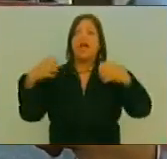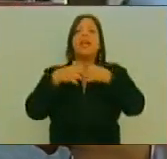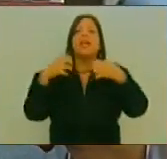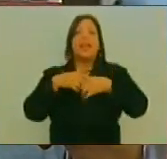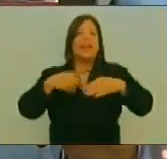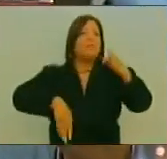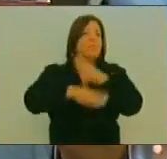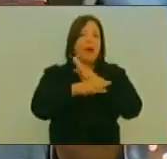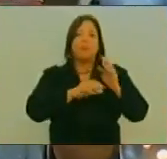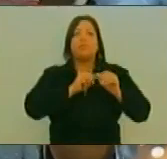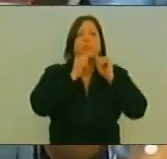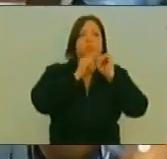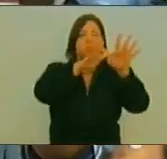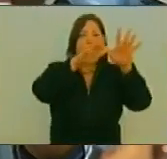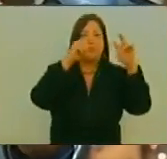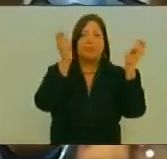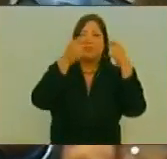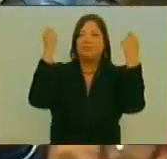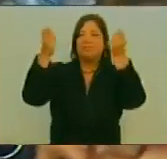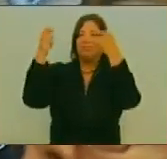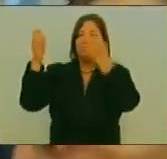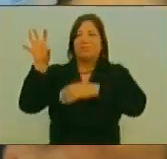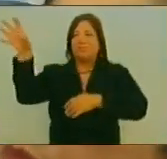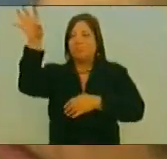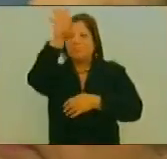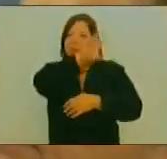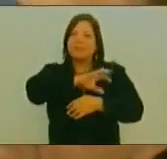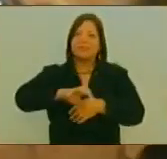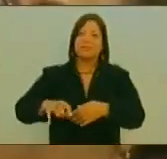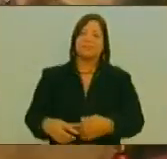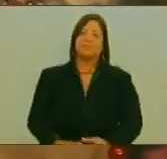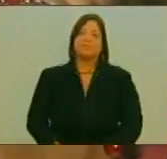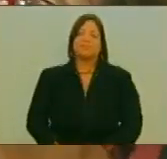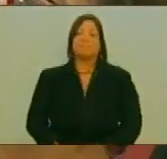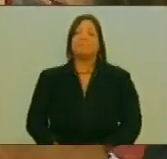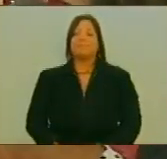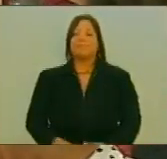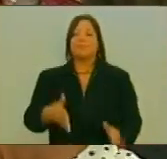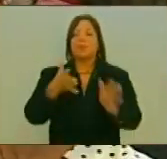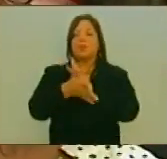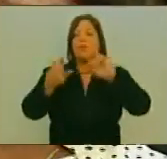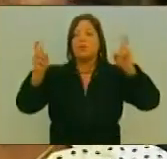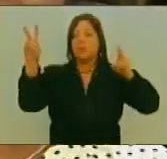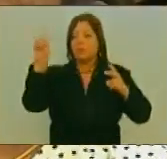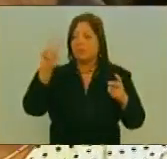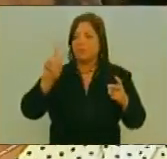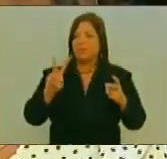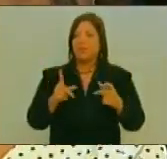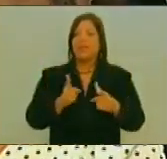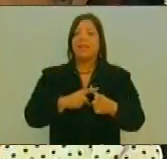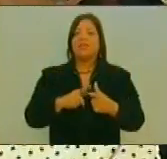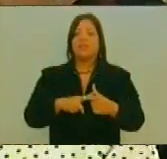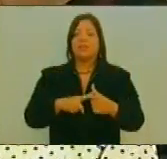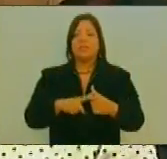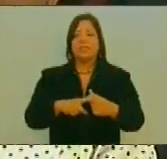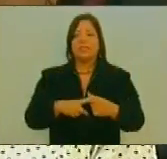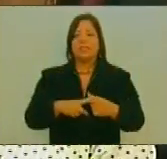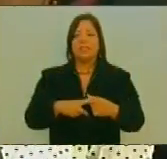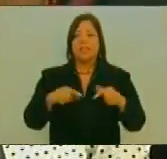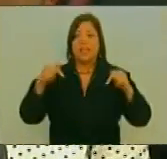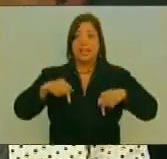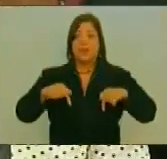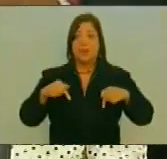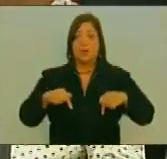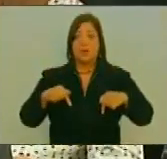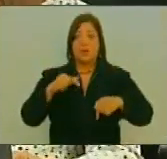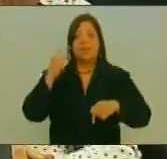En Sus Respectivos Países De Tal Manera Que En Un Día Entonces Como Este